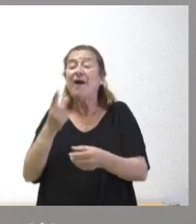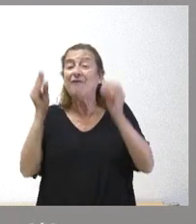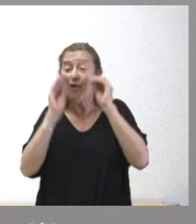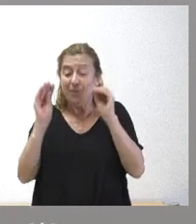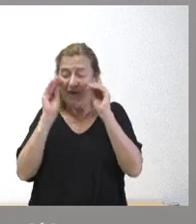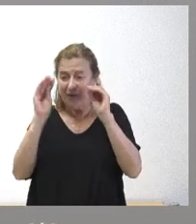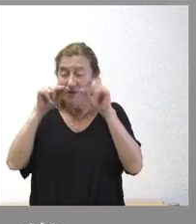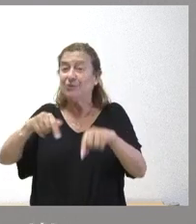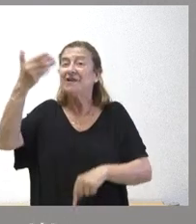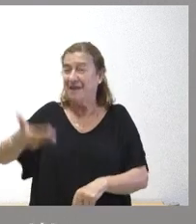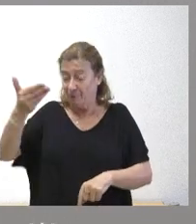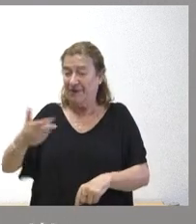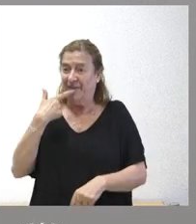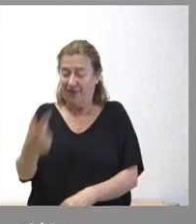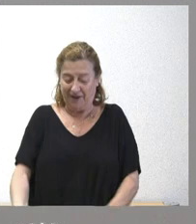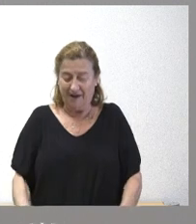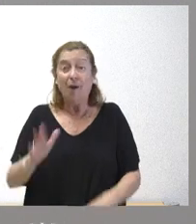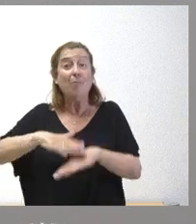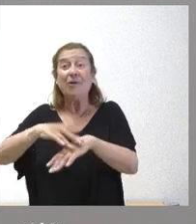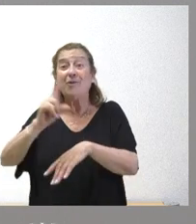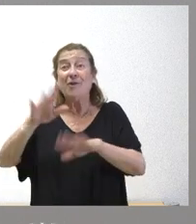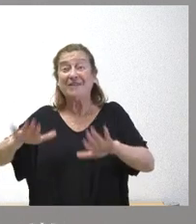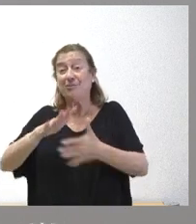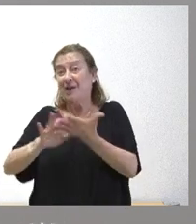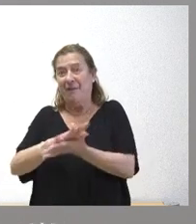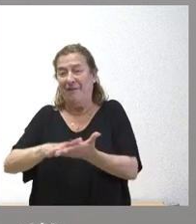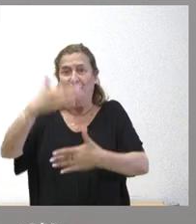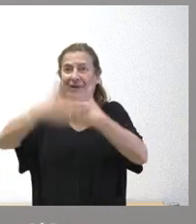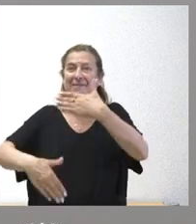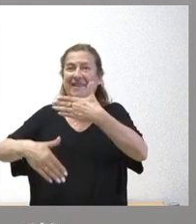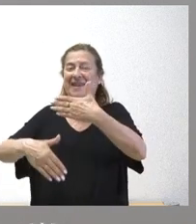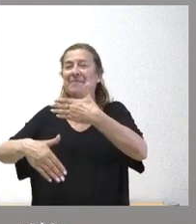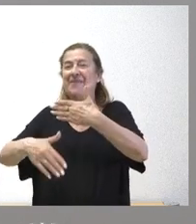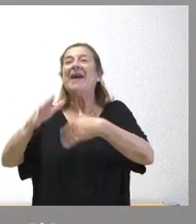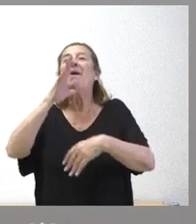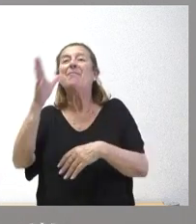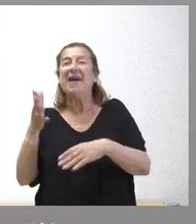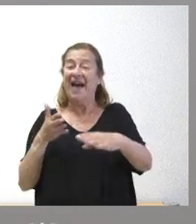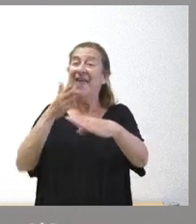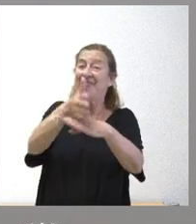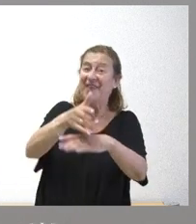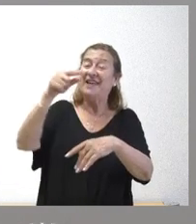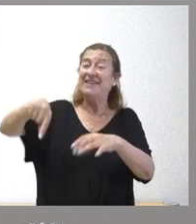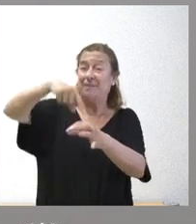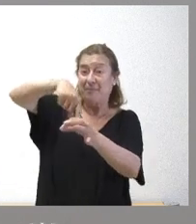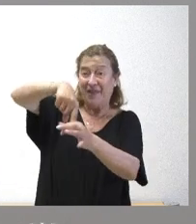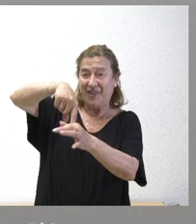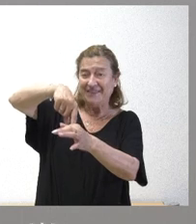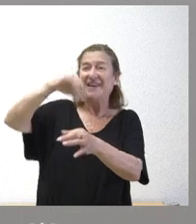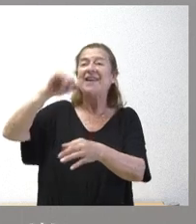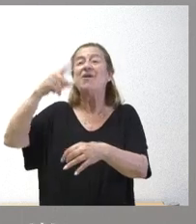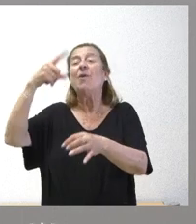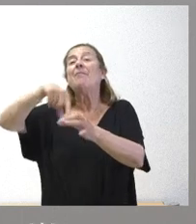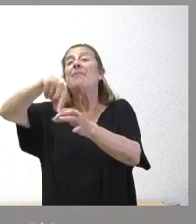que esto es importante señalarlo porque no estamos hablando del límite para acceder a estas plazas y son unas